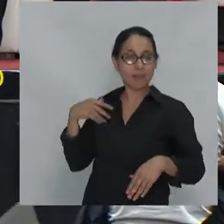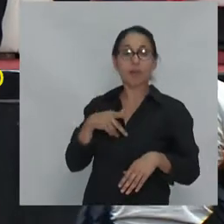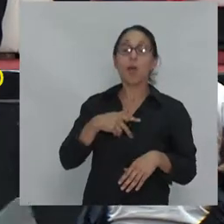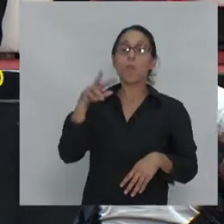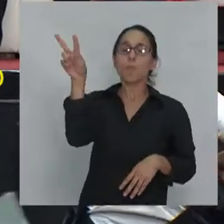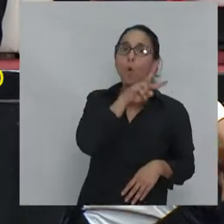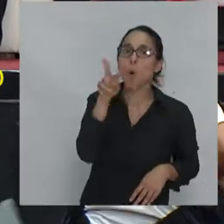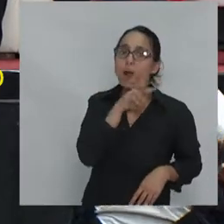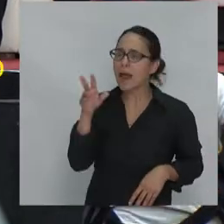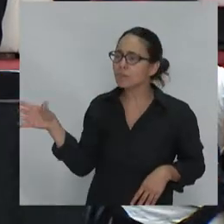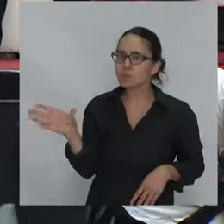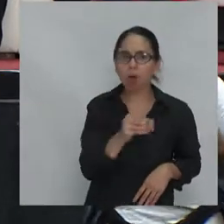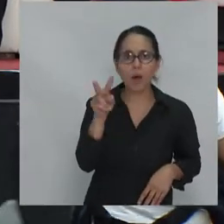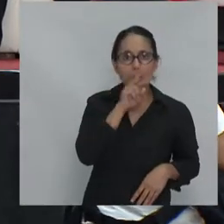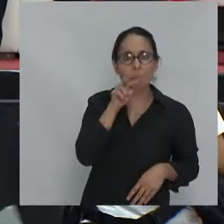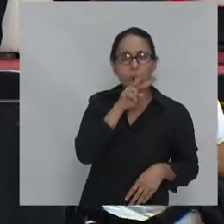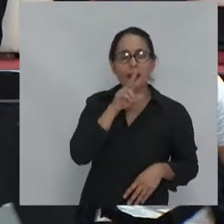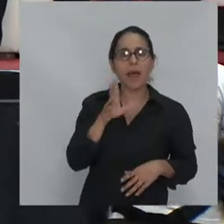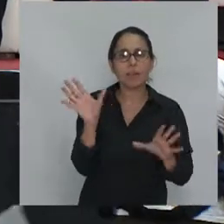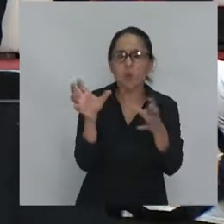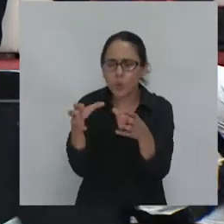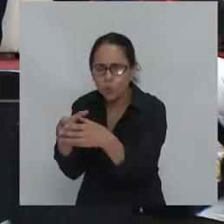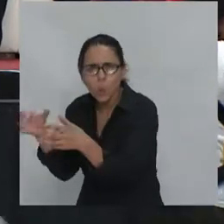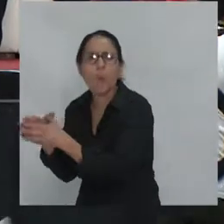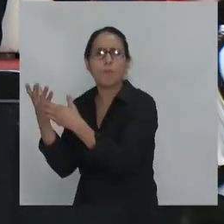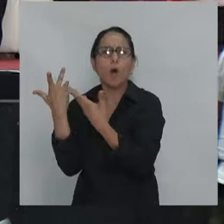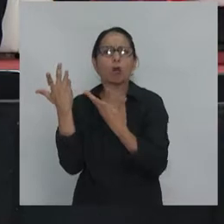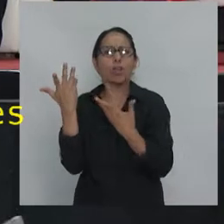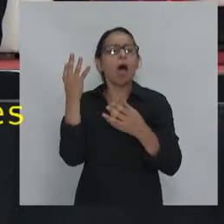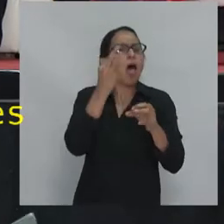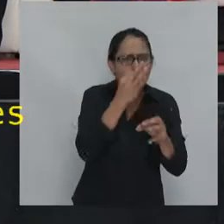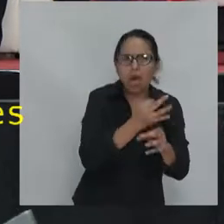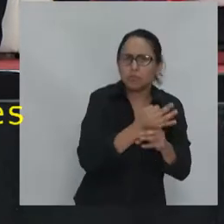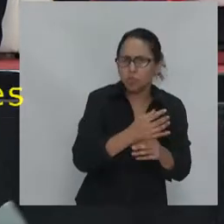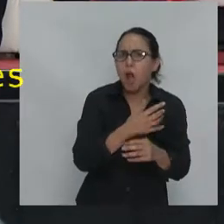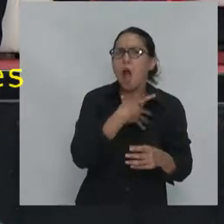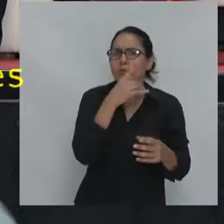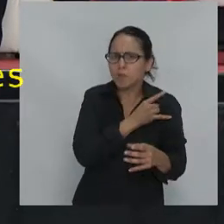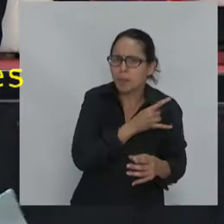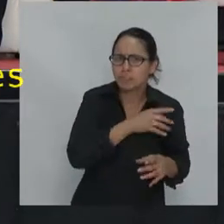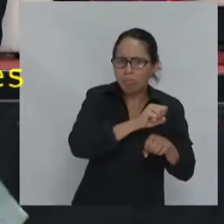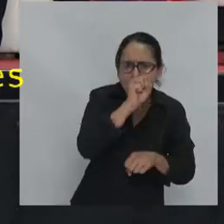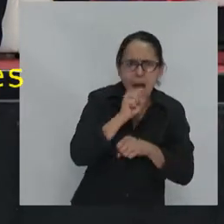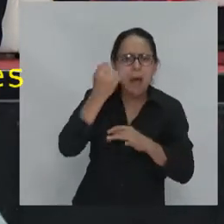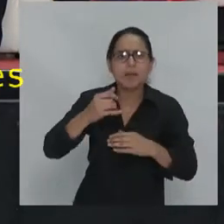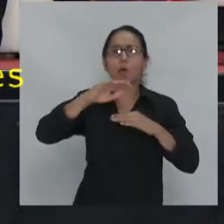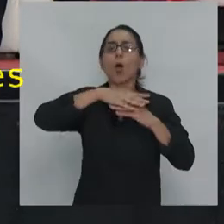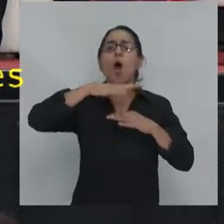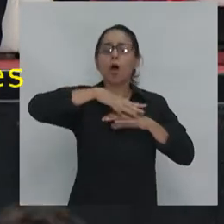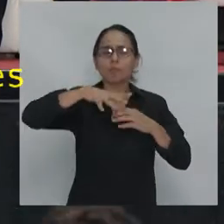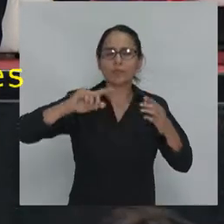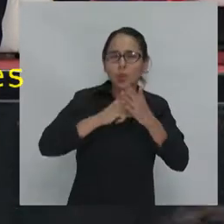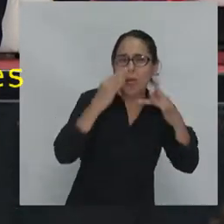educadas y etnias en la suburbia de norte norte américa de norte américa